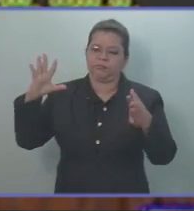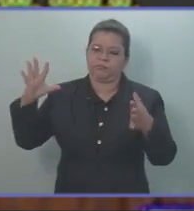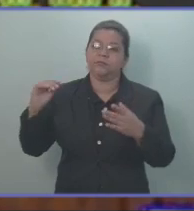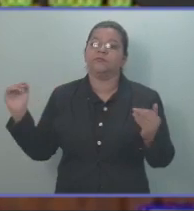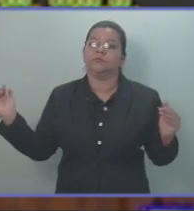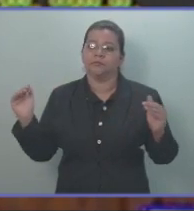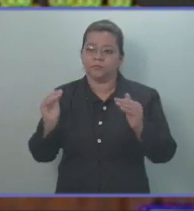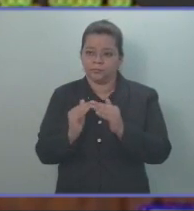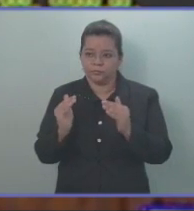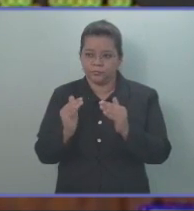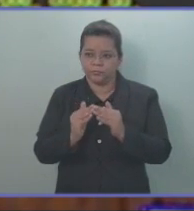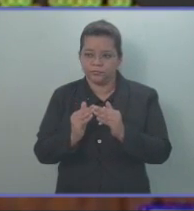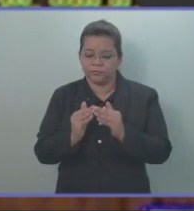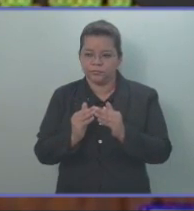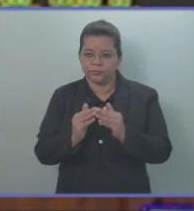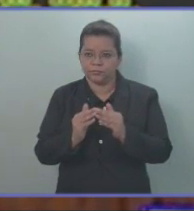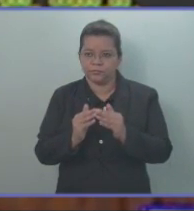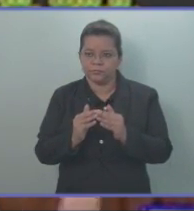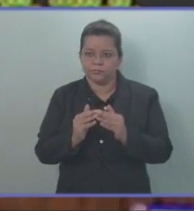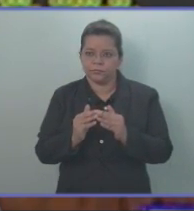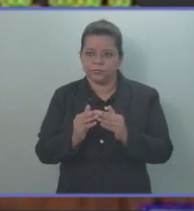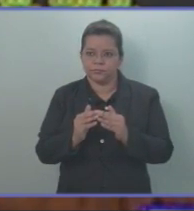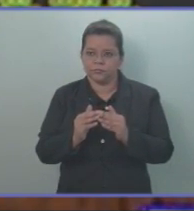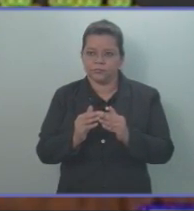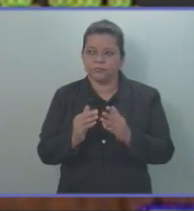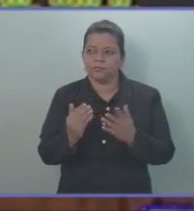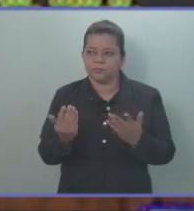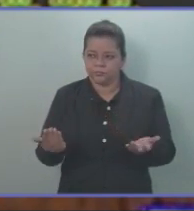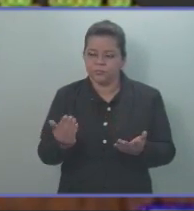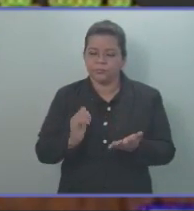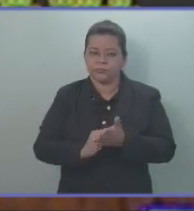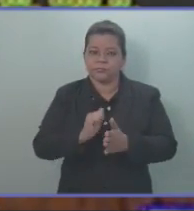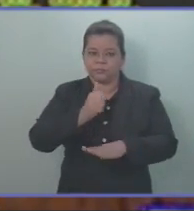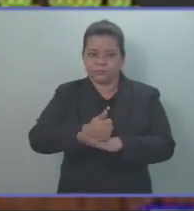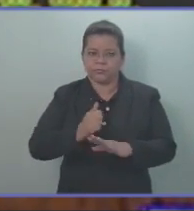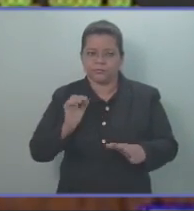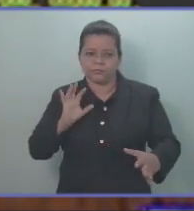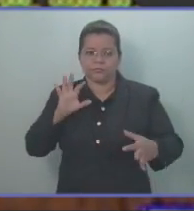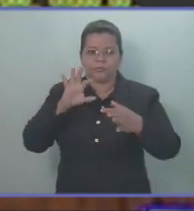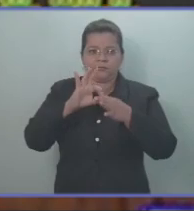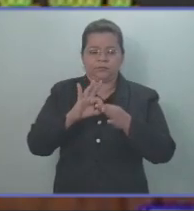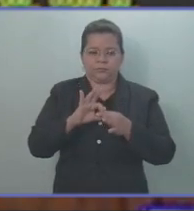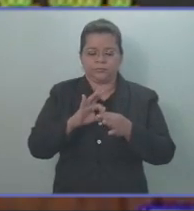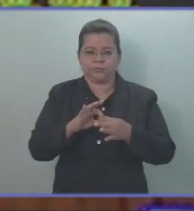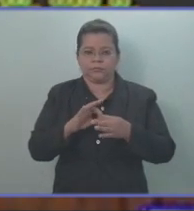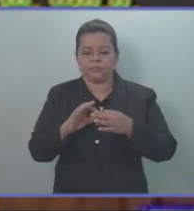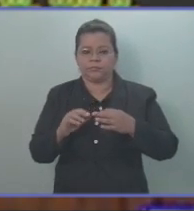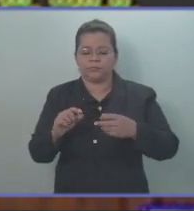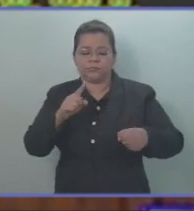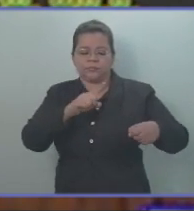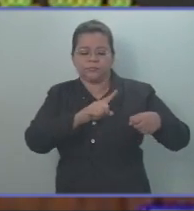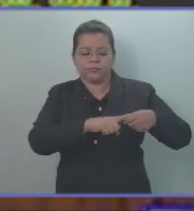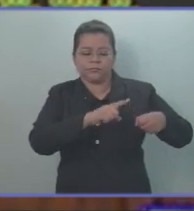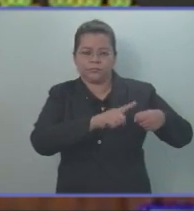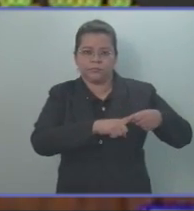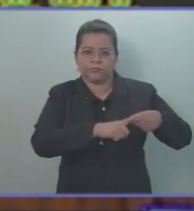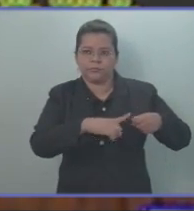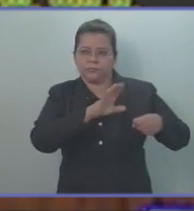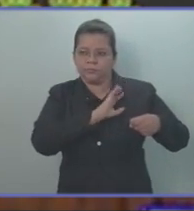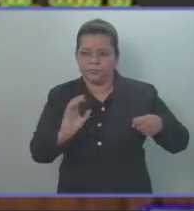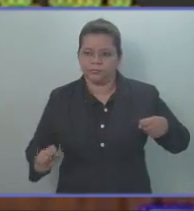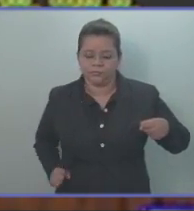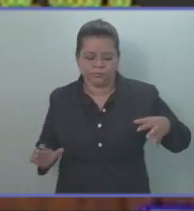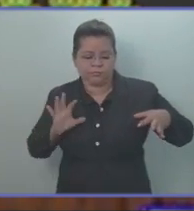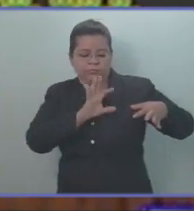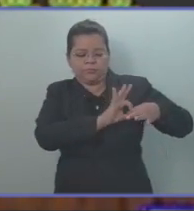el establecimiento de relaciones diplomáticas entre China continental y El Salvador. En ese